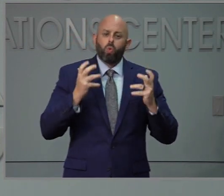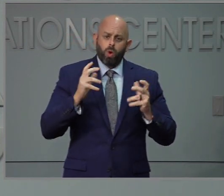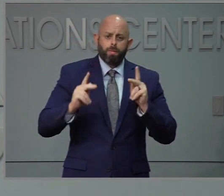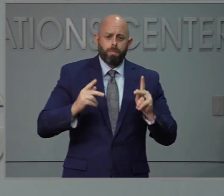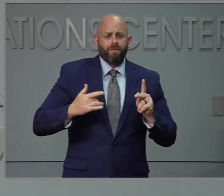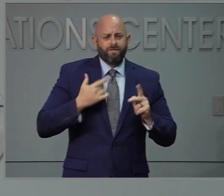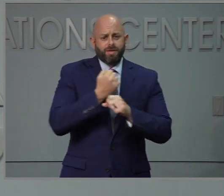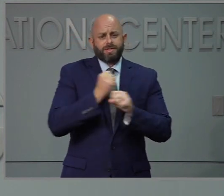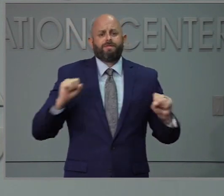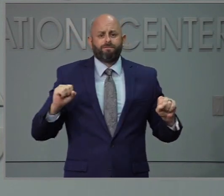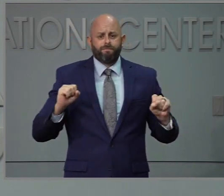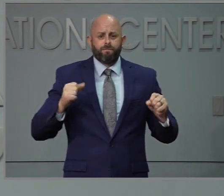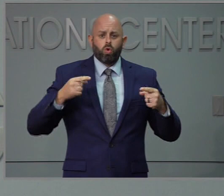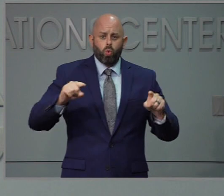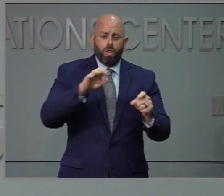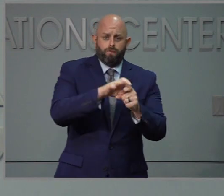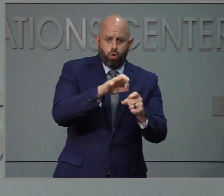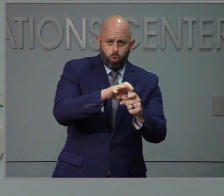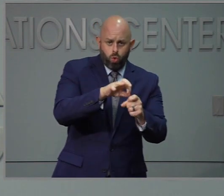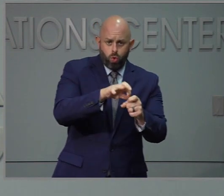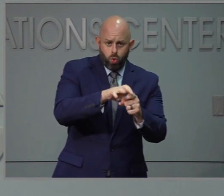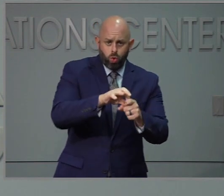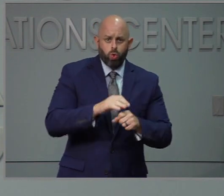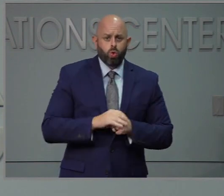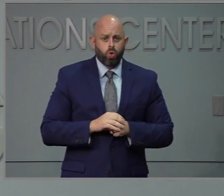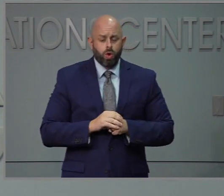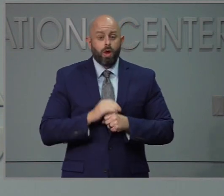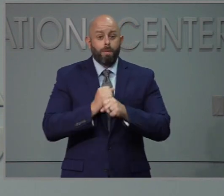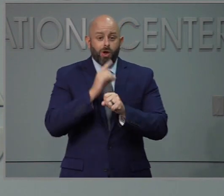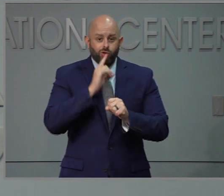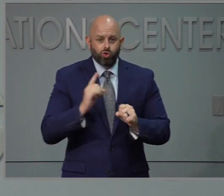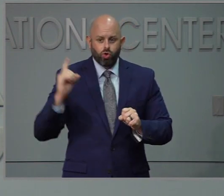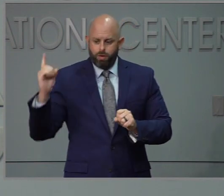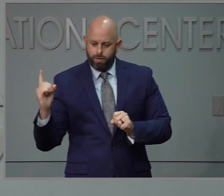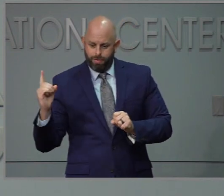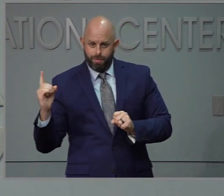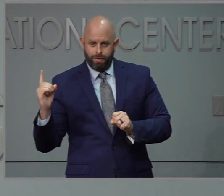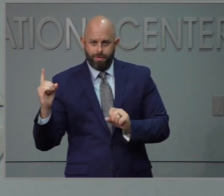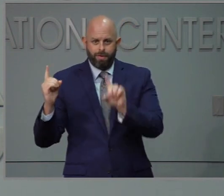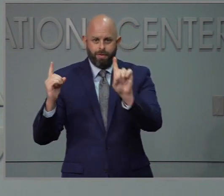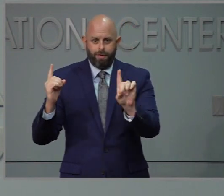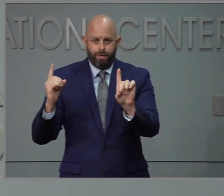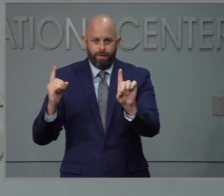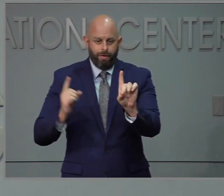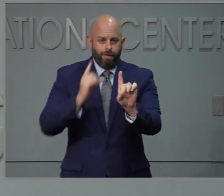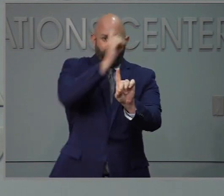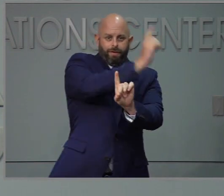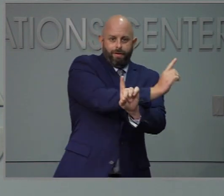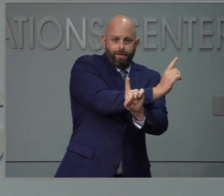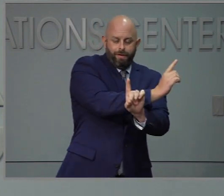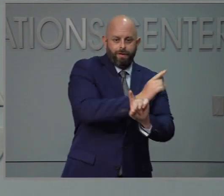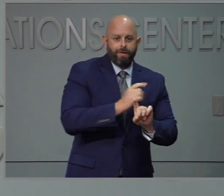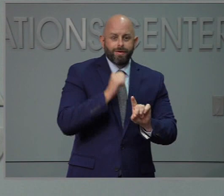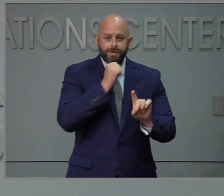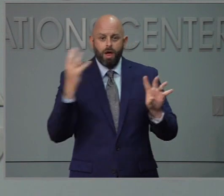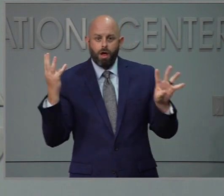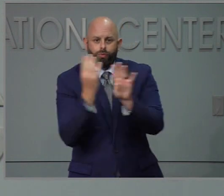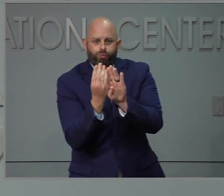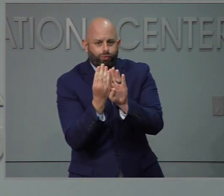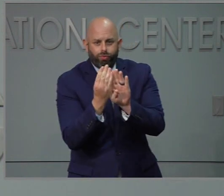al votar y vamos a tener distanciamiento social y también asegúrenos que lleven puesta la mascarilla